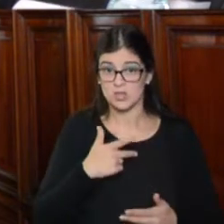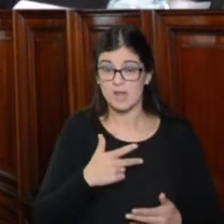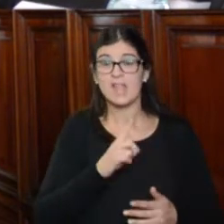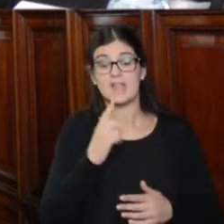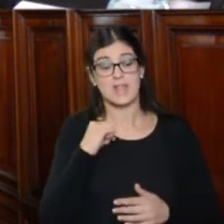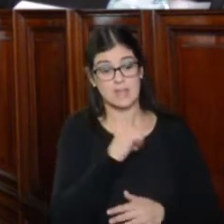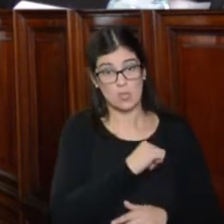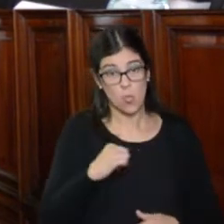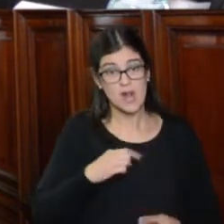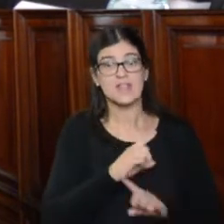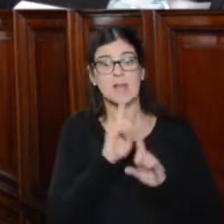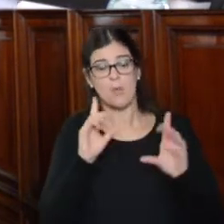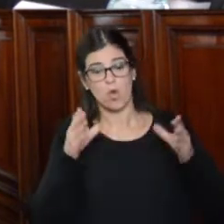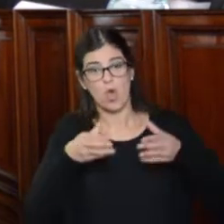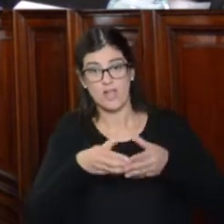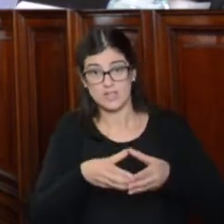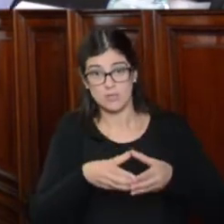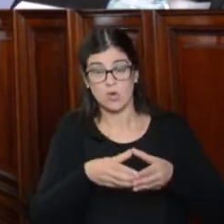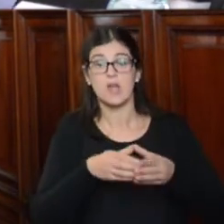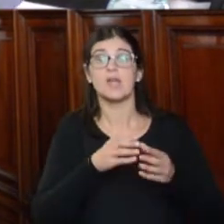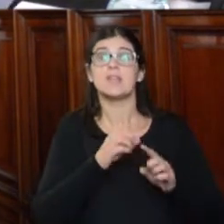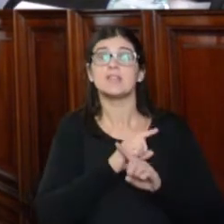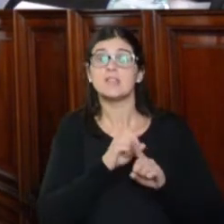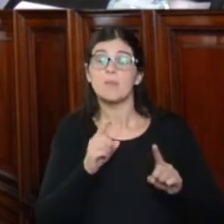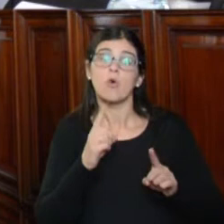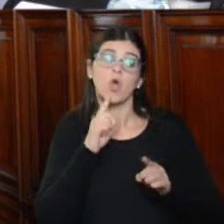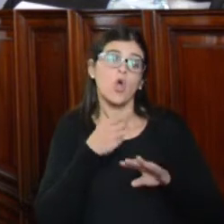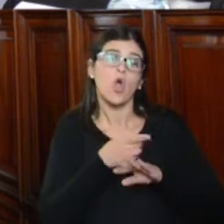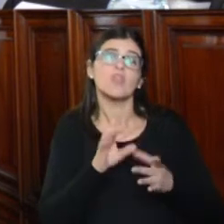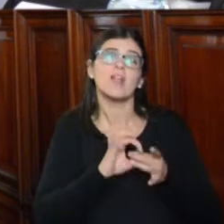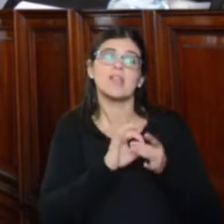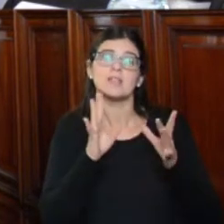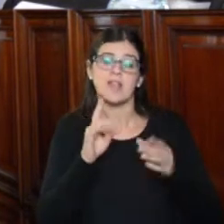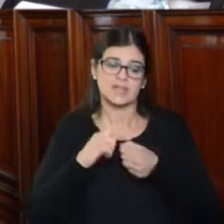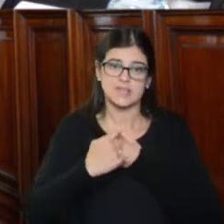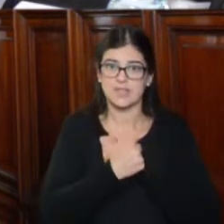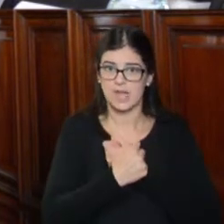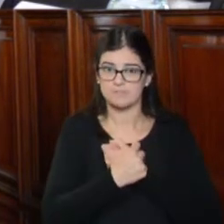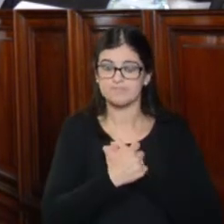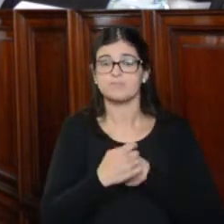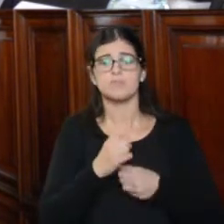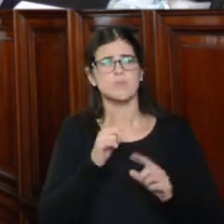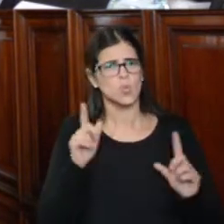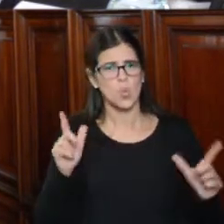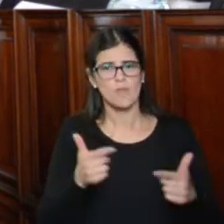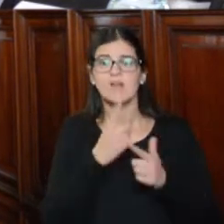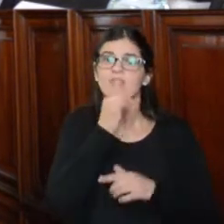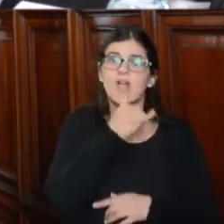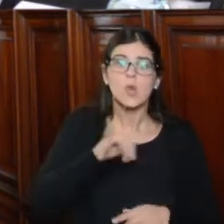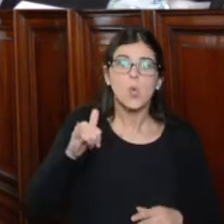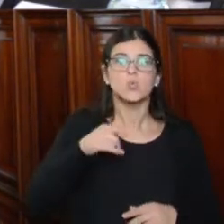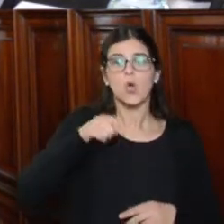individuales, ni colectivos, ni mucho menos en contra de la libertad sindical. No han existido denuncias